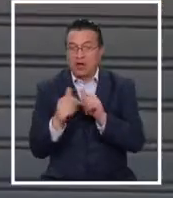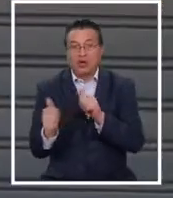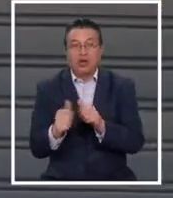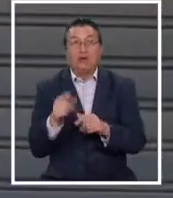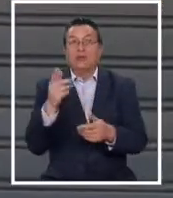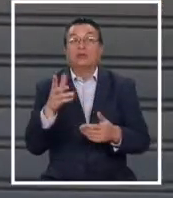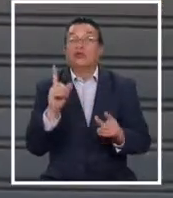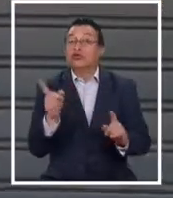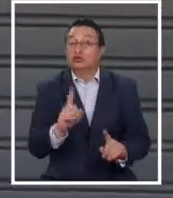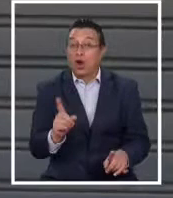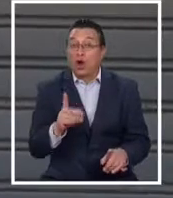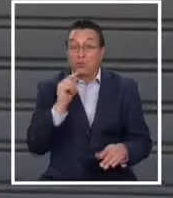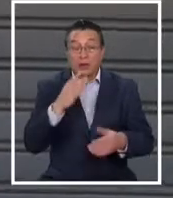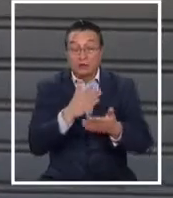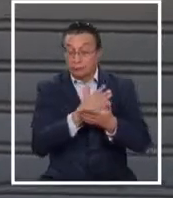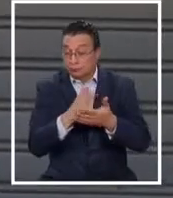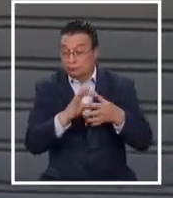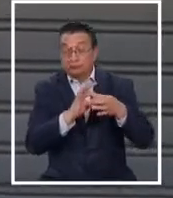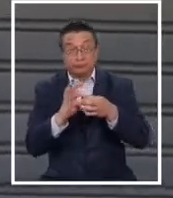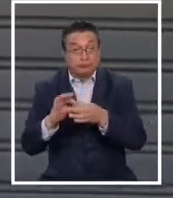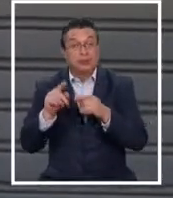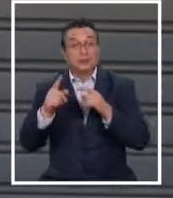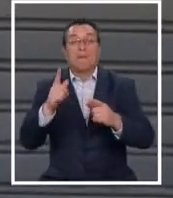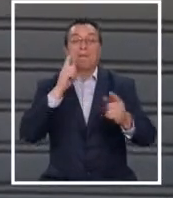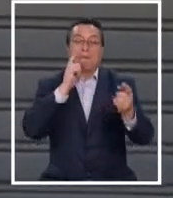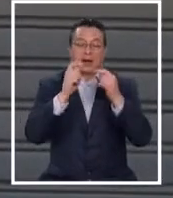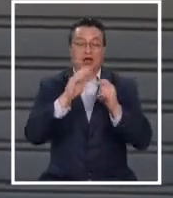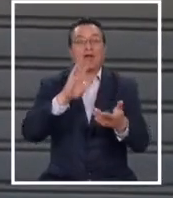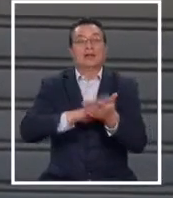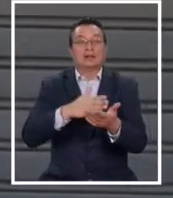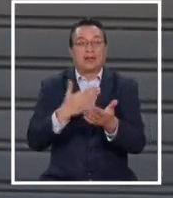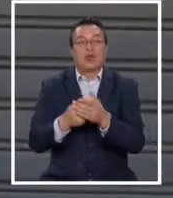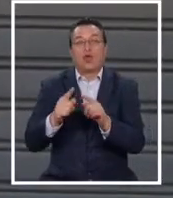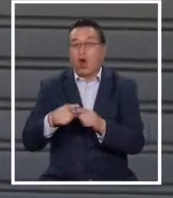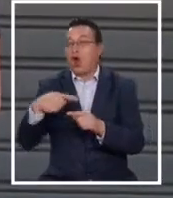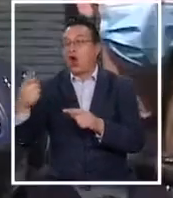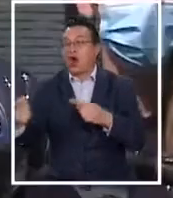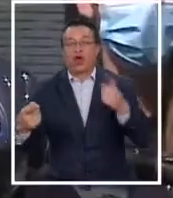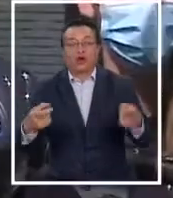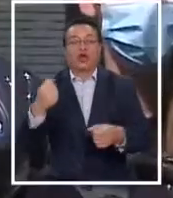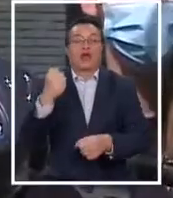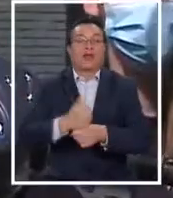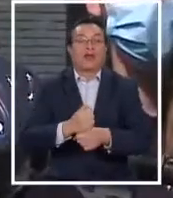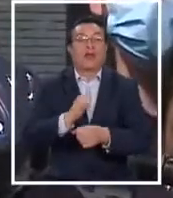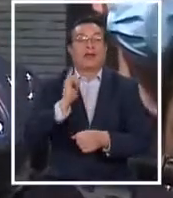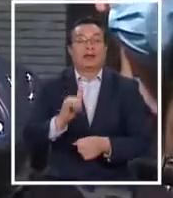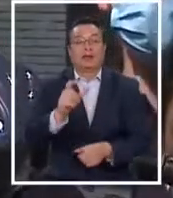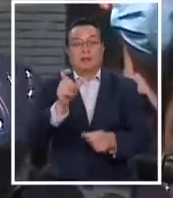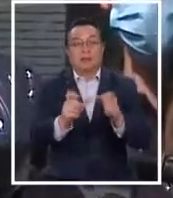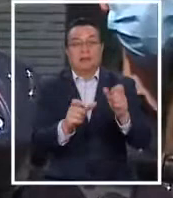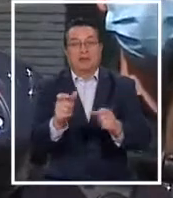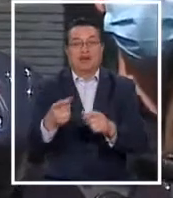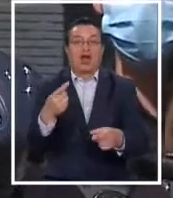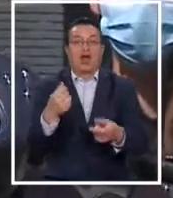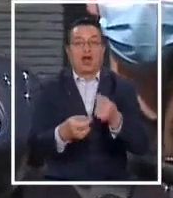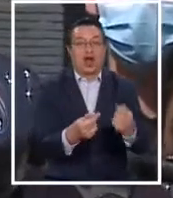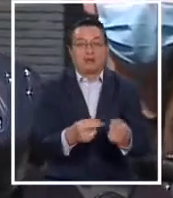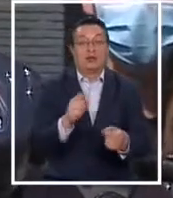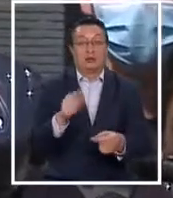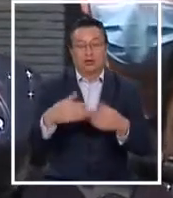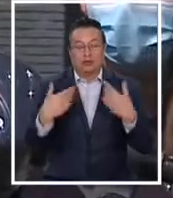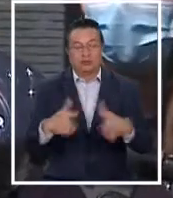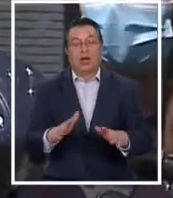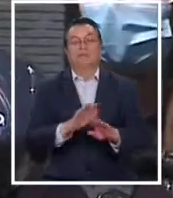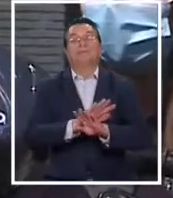lo hacemos y suceden situaciones de este tipo, ponemos en riesgo la salud de los otros trabajadores y también de los clientes. Dado eso, hemos